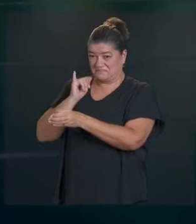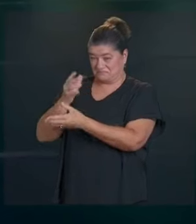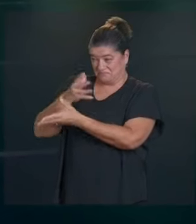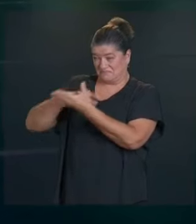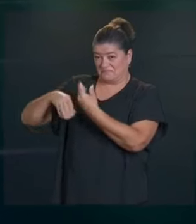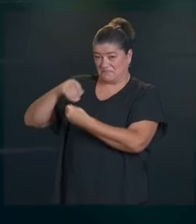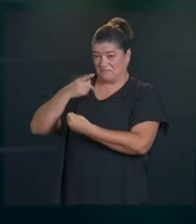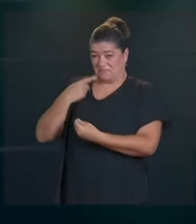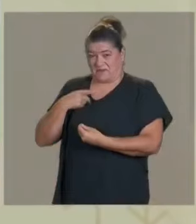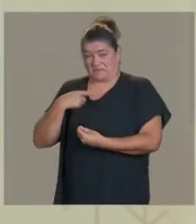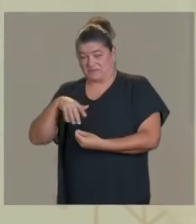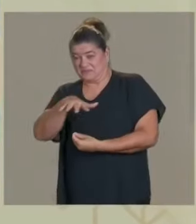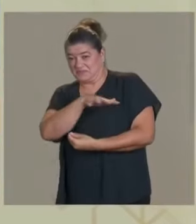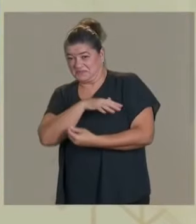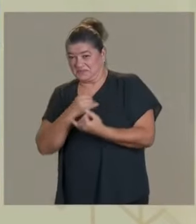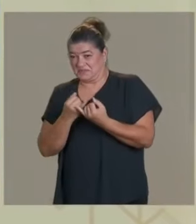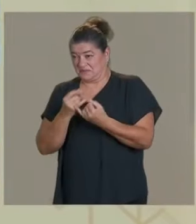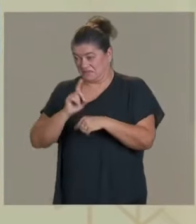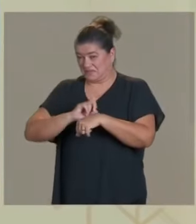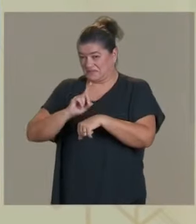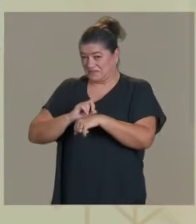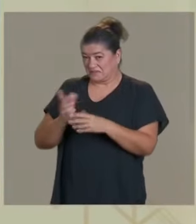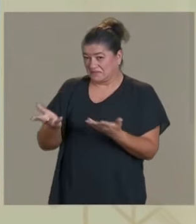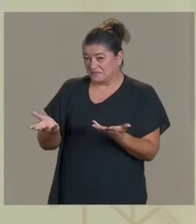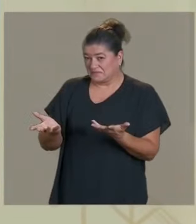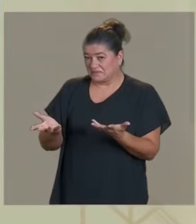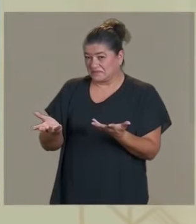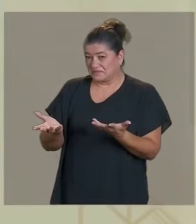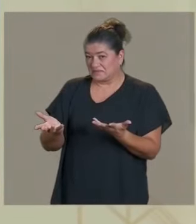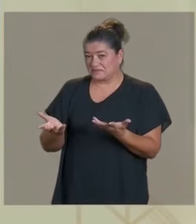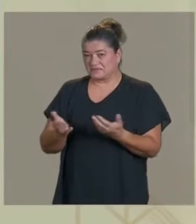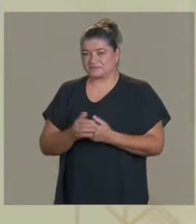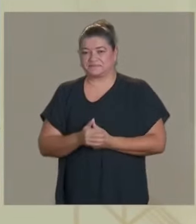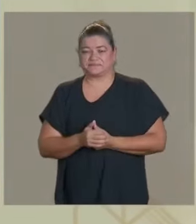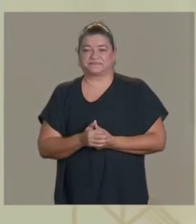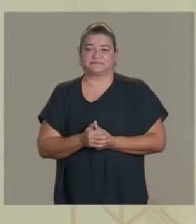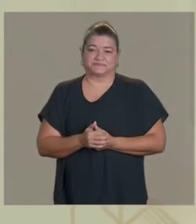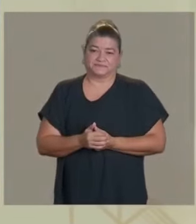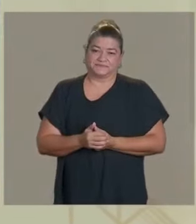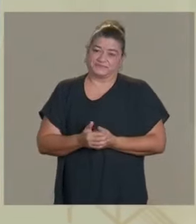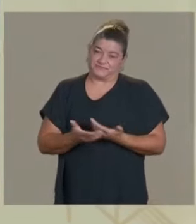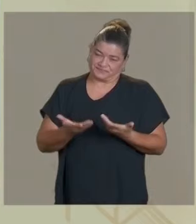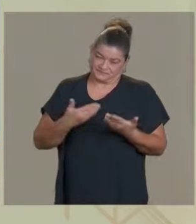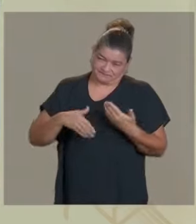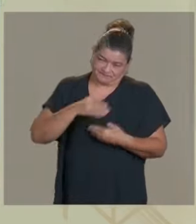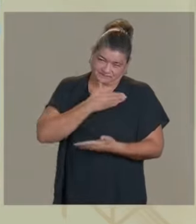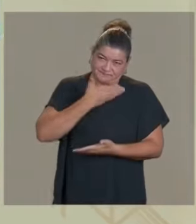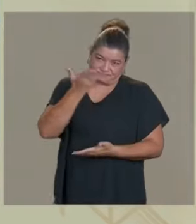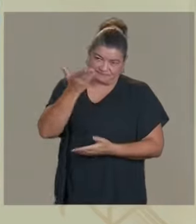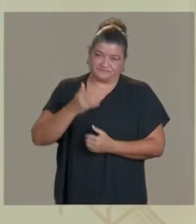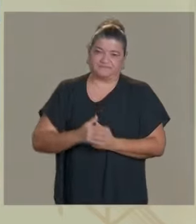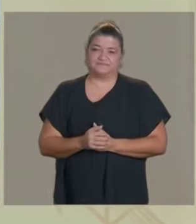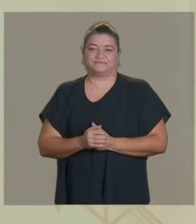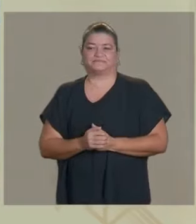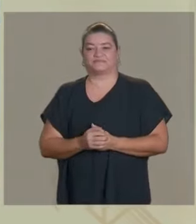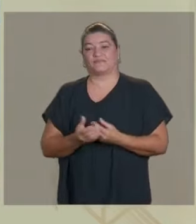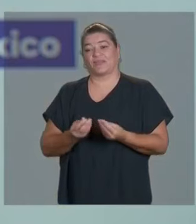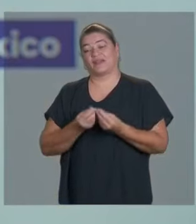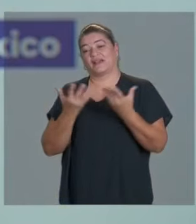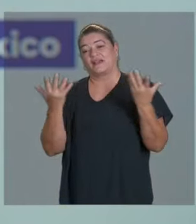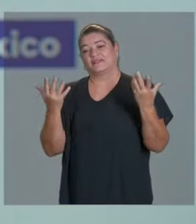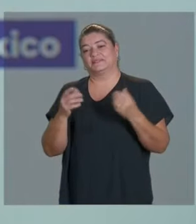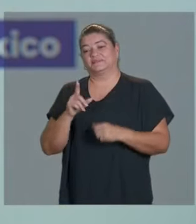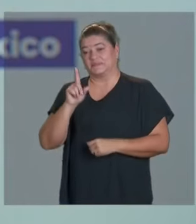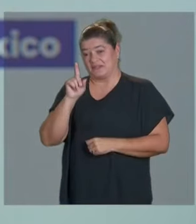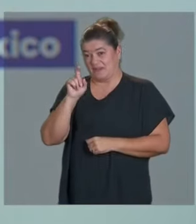Tiempo, candidata. Candidata Claudia Sheinbaum, por favor. Sí, claro que sí. Para atender el problema del agua estamos desarrollando el